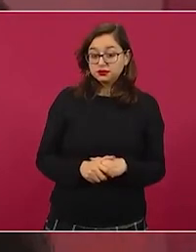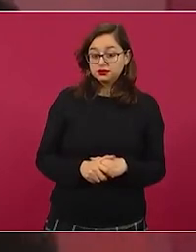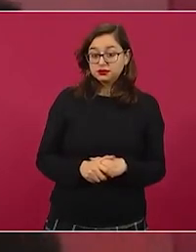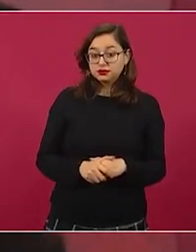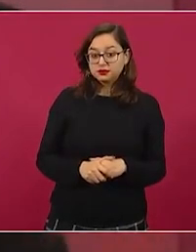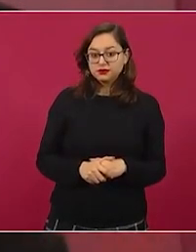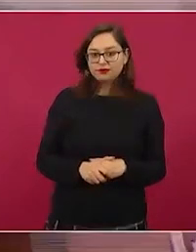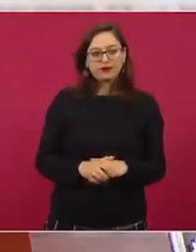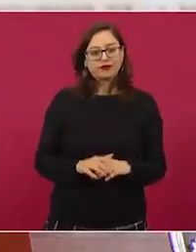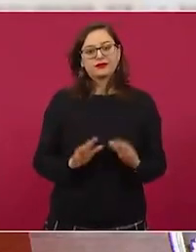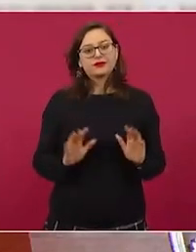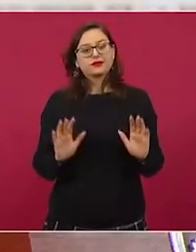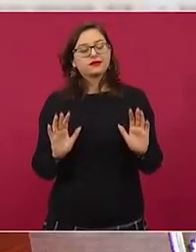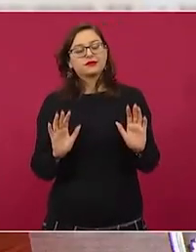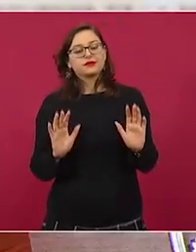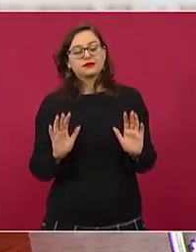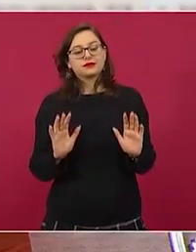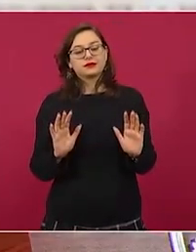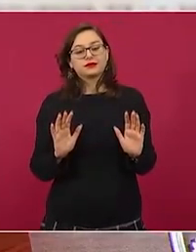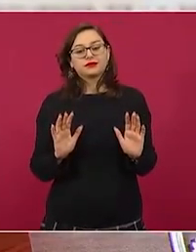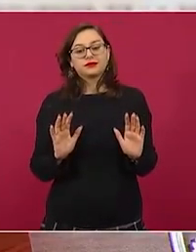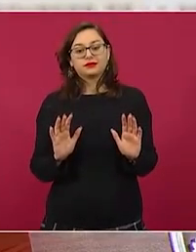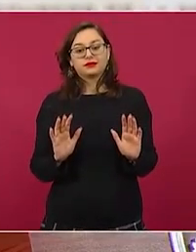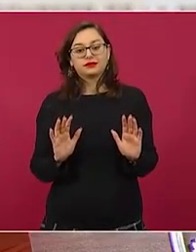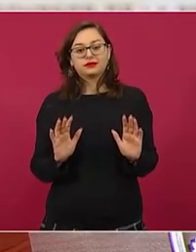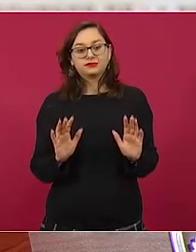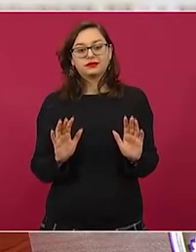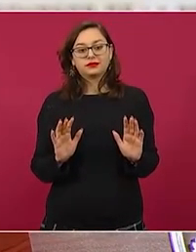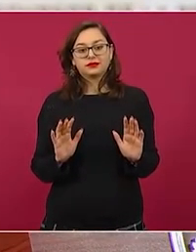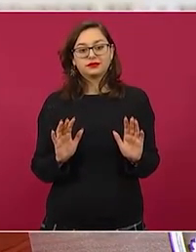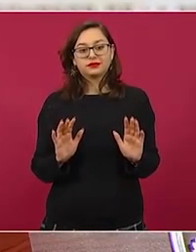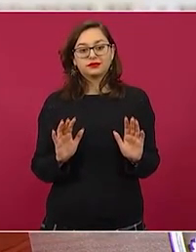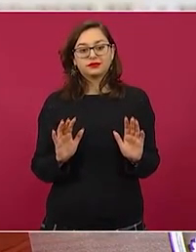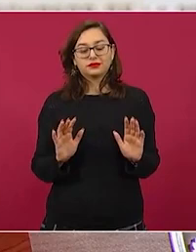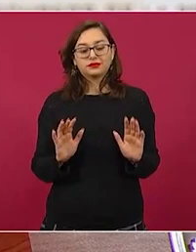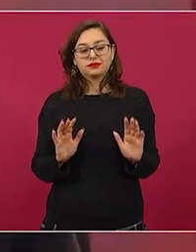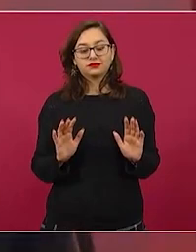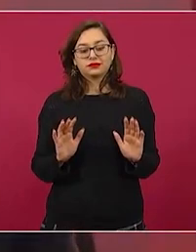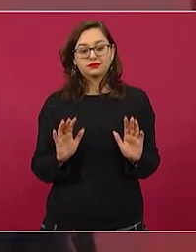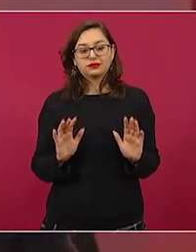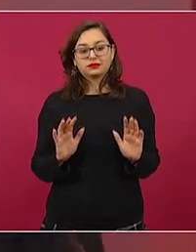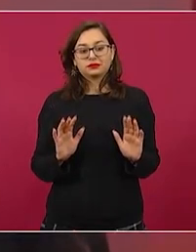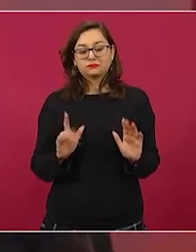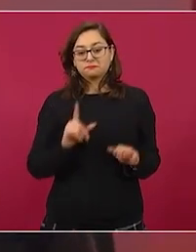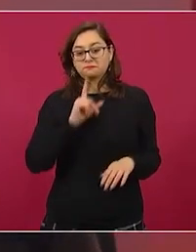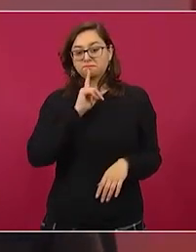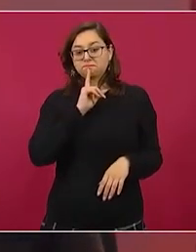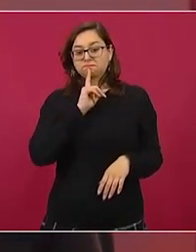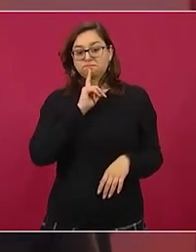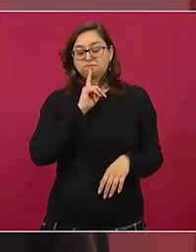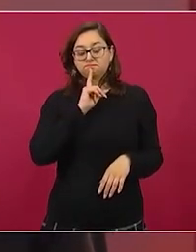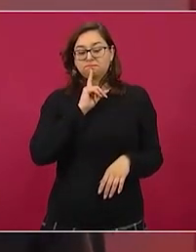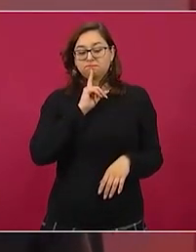ah, pero como si nada hubiese pasado,